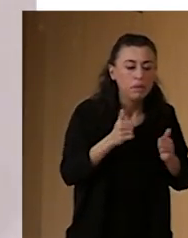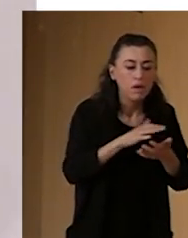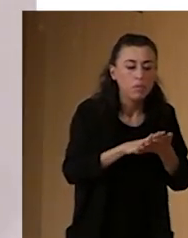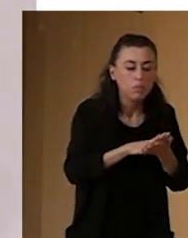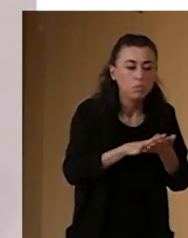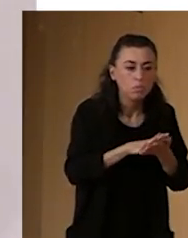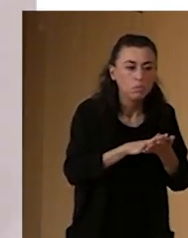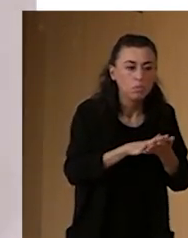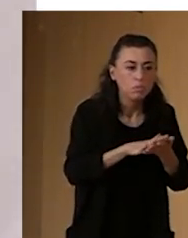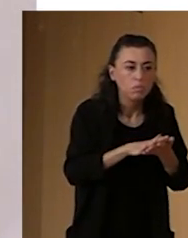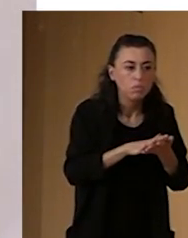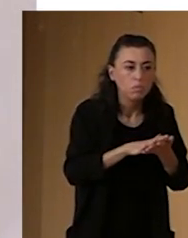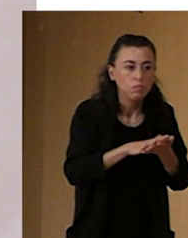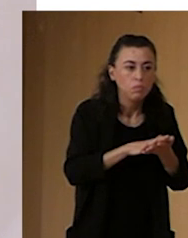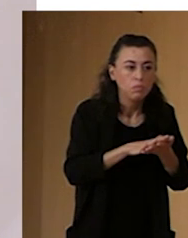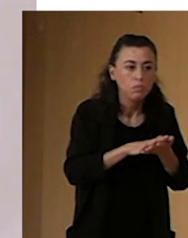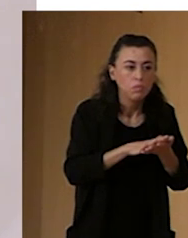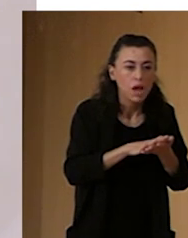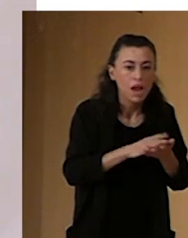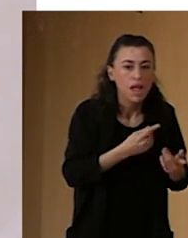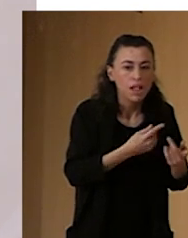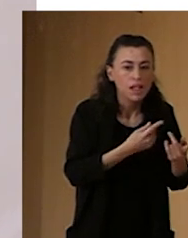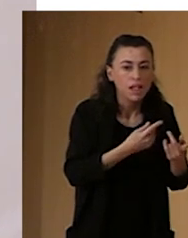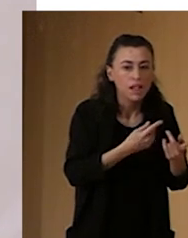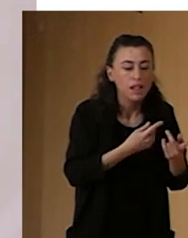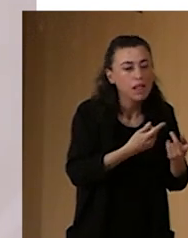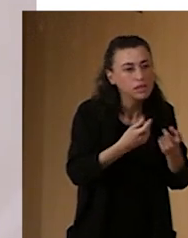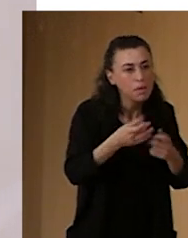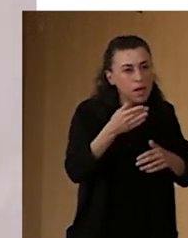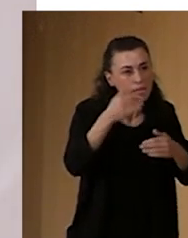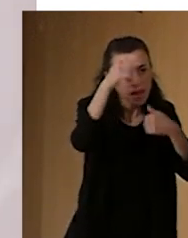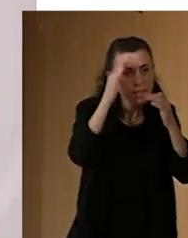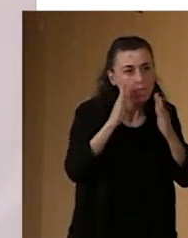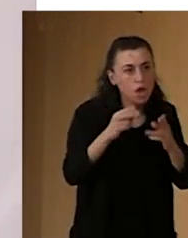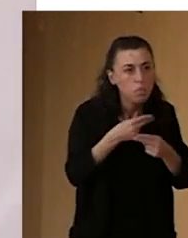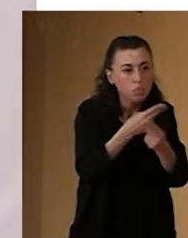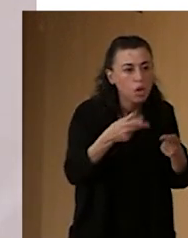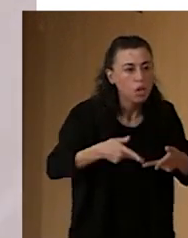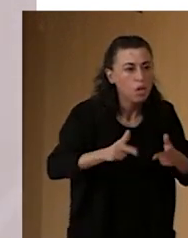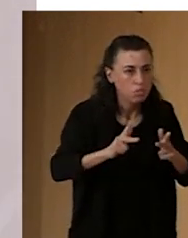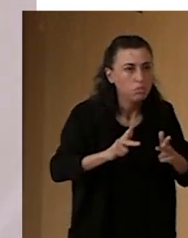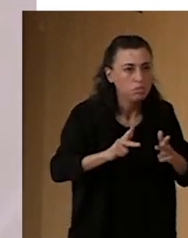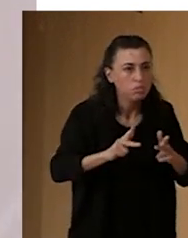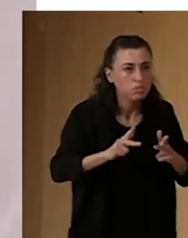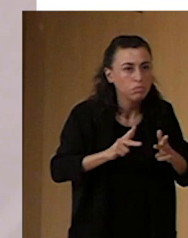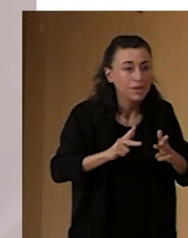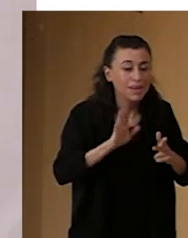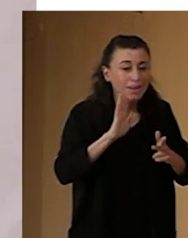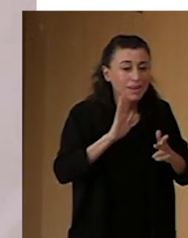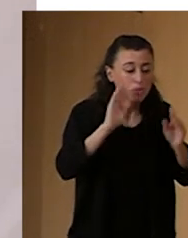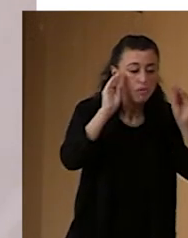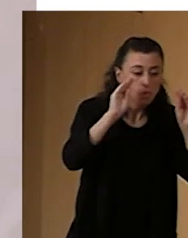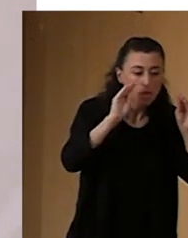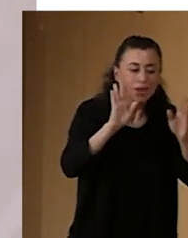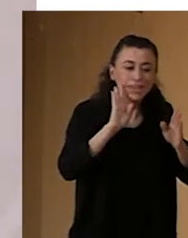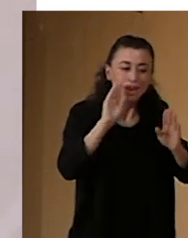especializada en accesibilidad y atención a públicos diversos, ¿vale? Y que en esa formación participe,